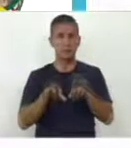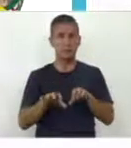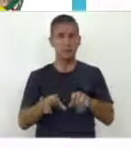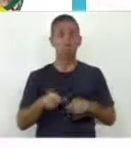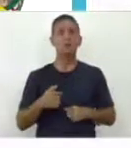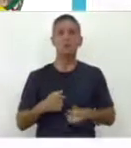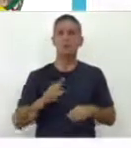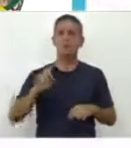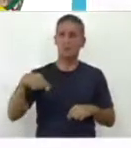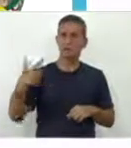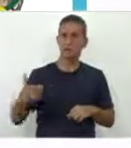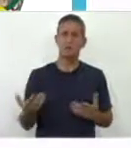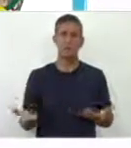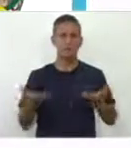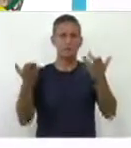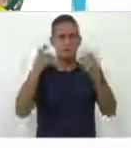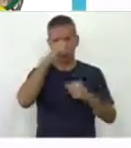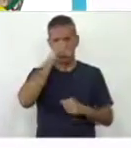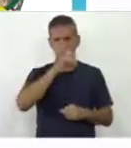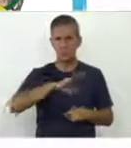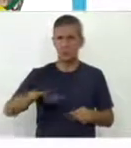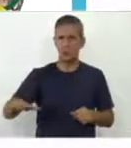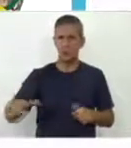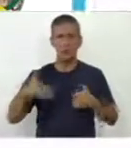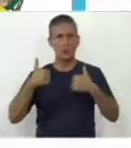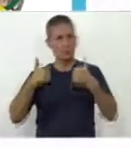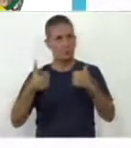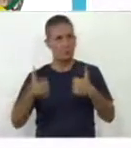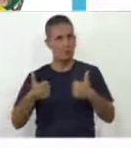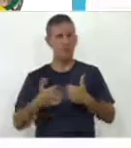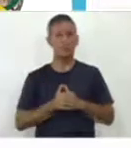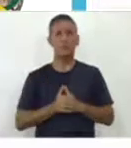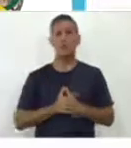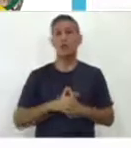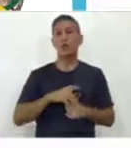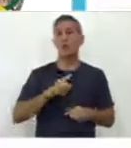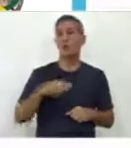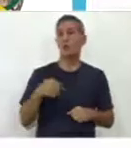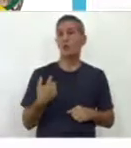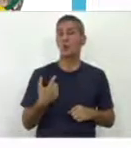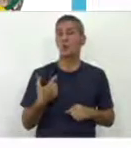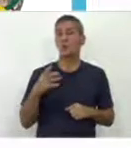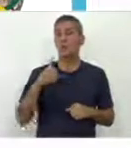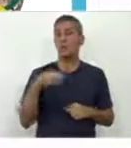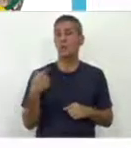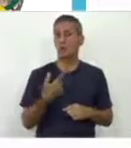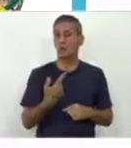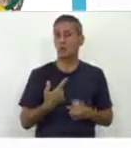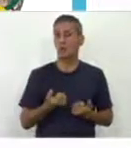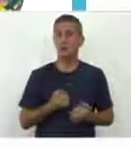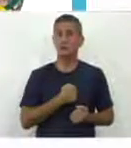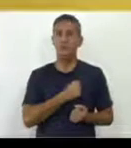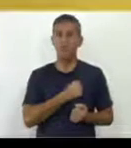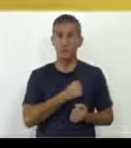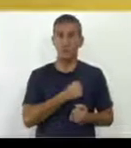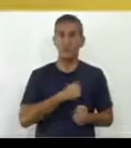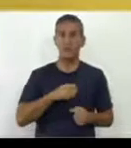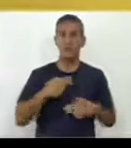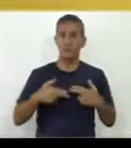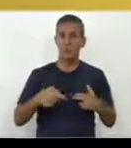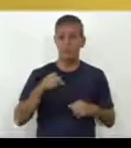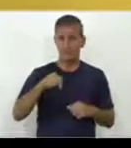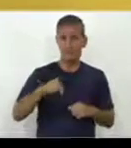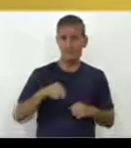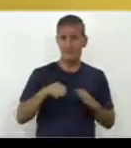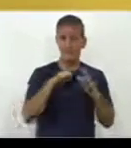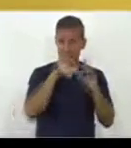desarrollo de las niñas y los niños. Y, nosotros, lo que tratamos de hacer en este programa es, precisamente, un poco